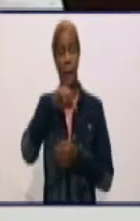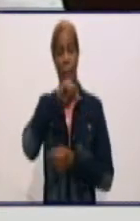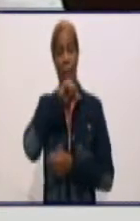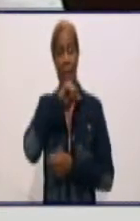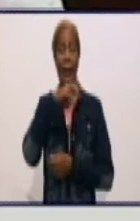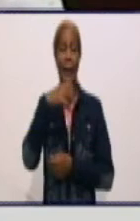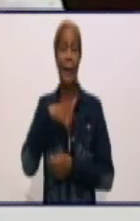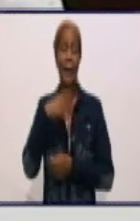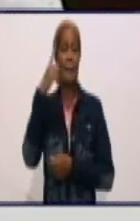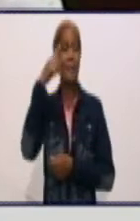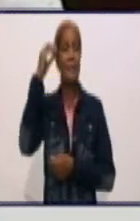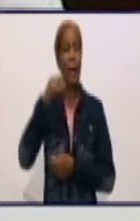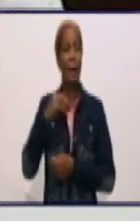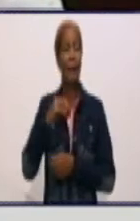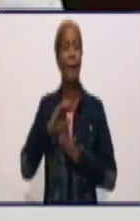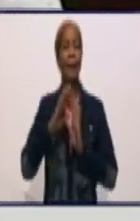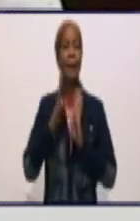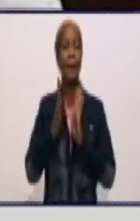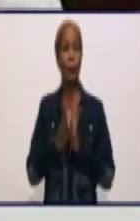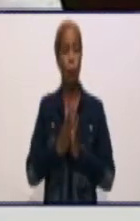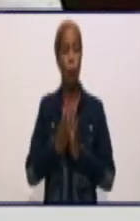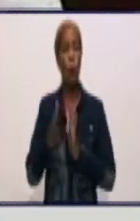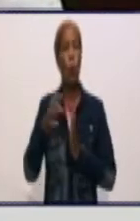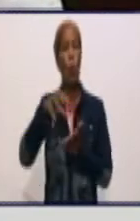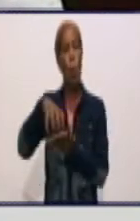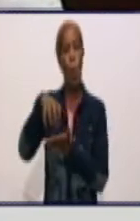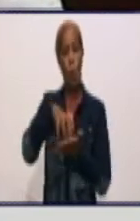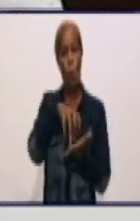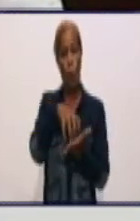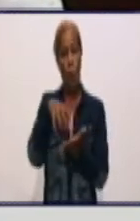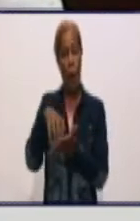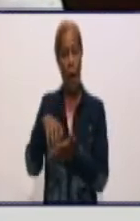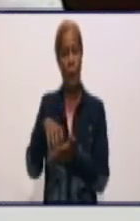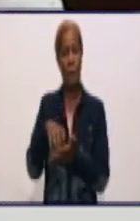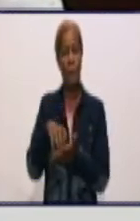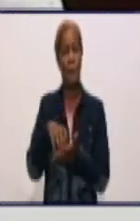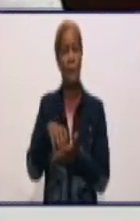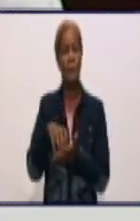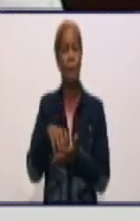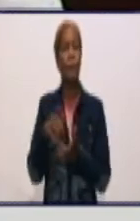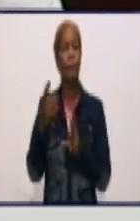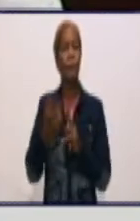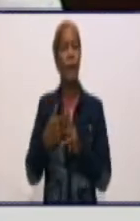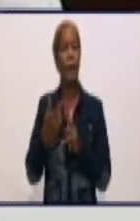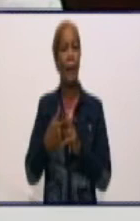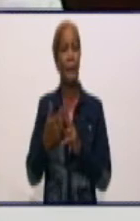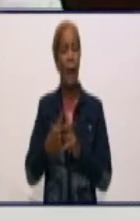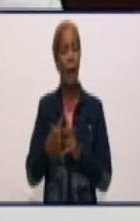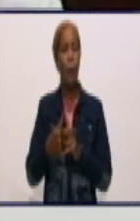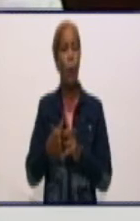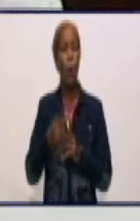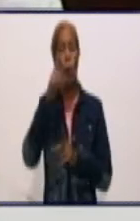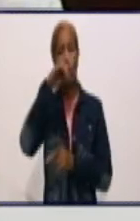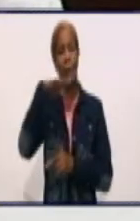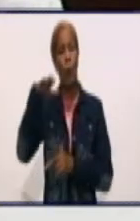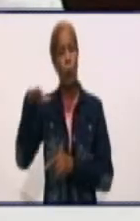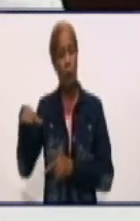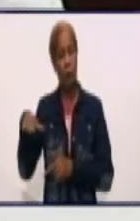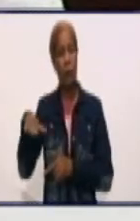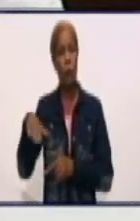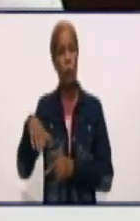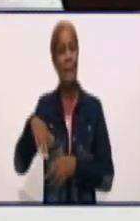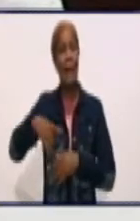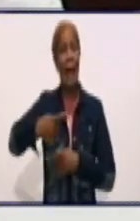que en todos los barrios de la ciudad de Bayamos están jugando los niños pelota, están en las calles, andan deambulando.